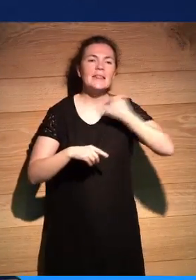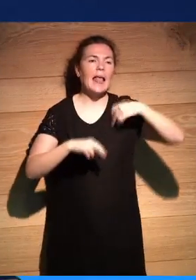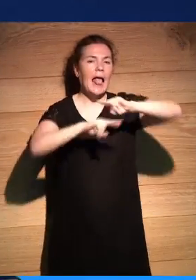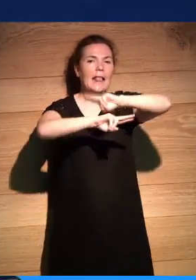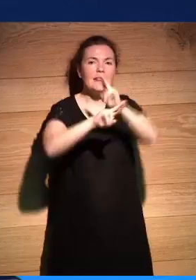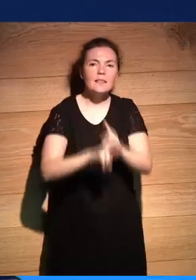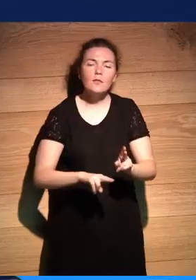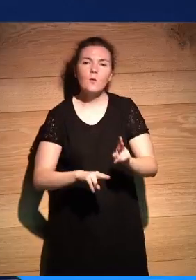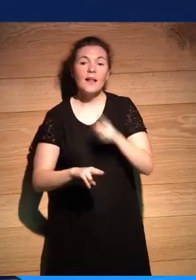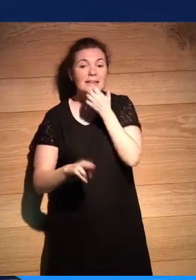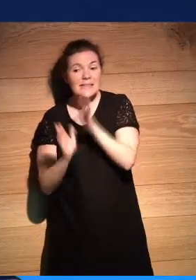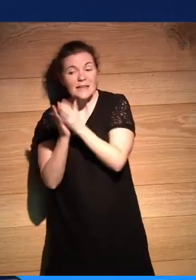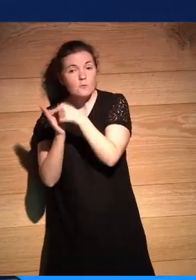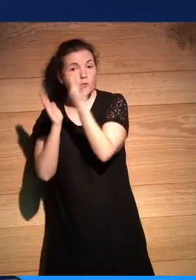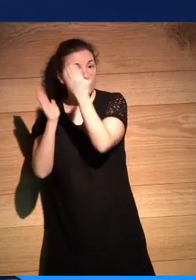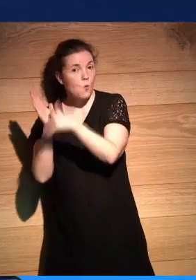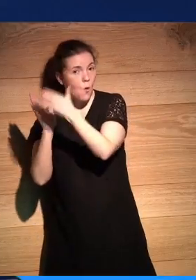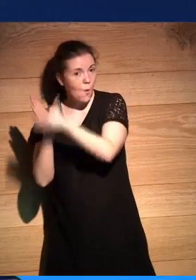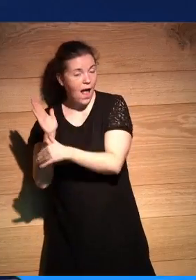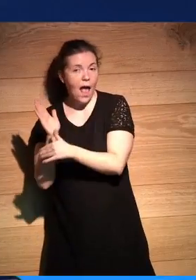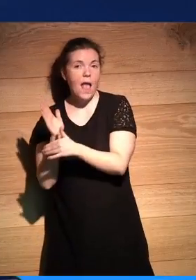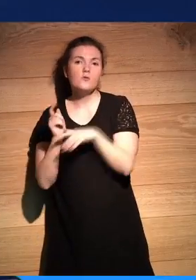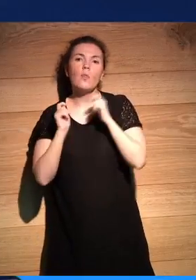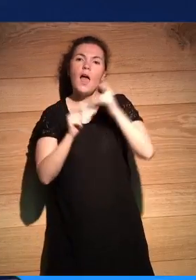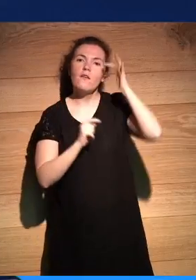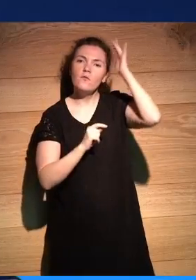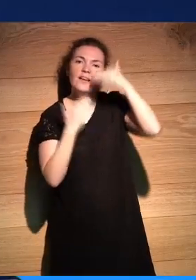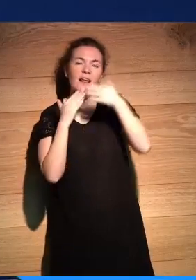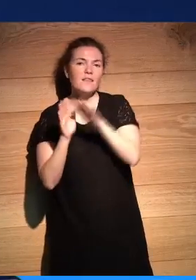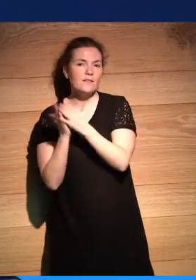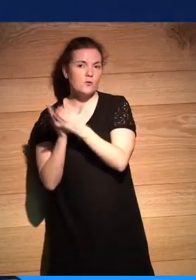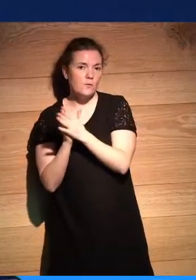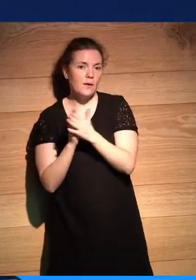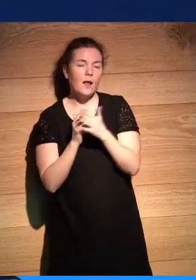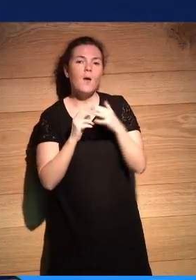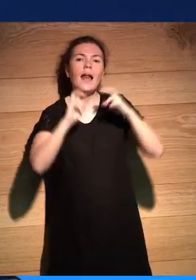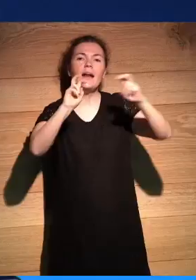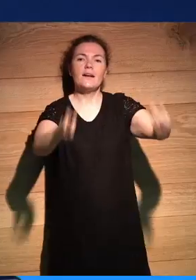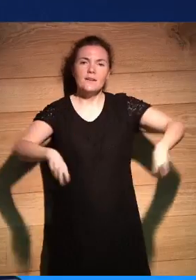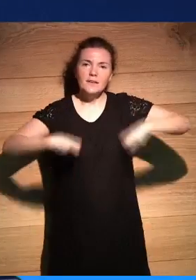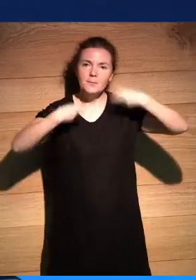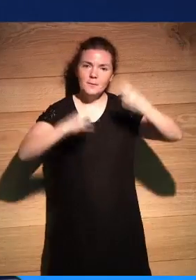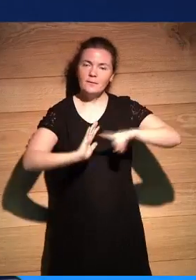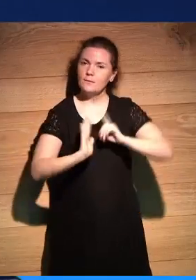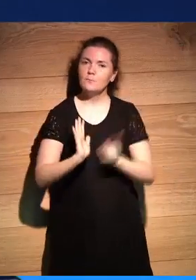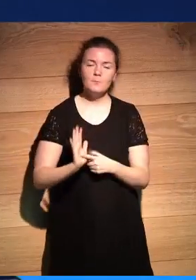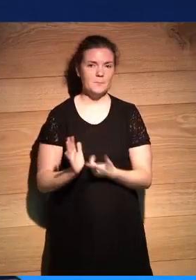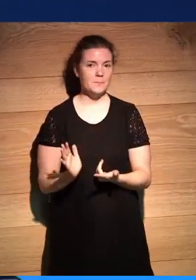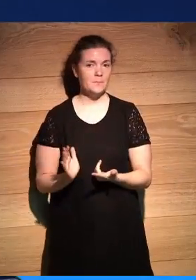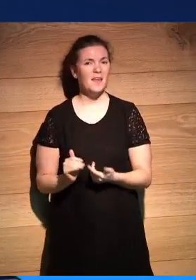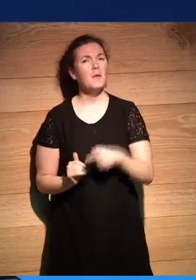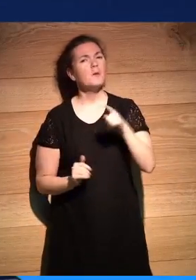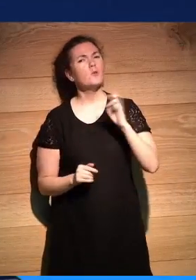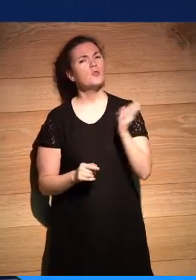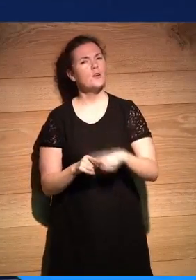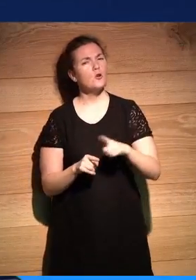de no de no existir esta novela que los los ficcionaliza y de algún modo los los reinventa ¿no? y los reescribe ¿no? yo también otra